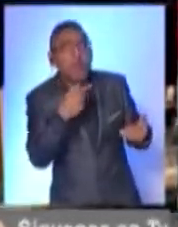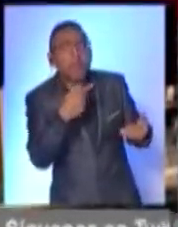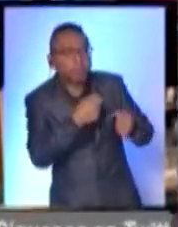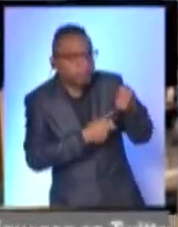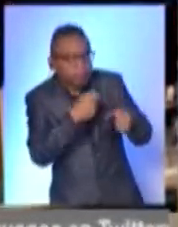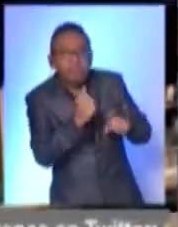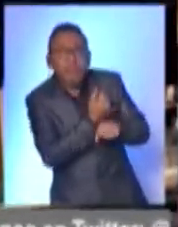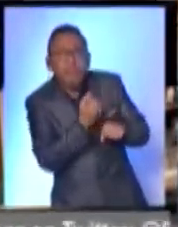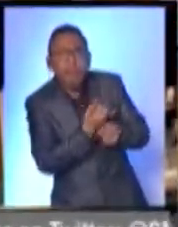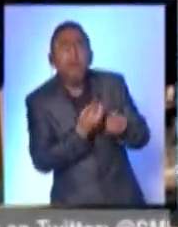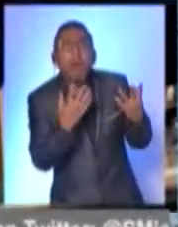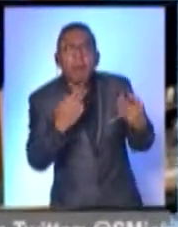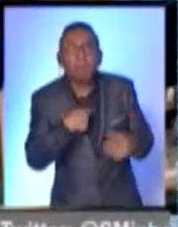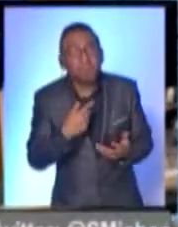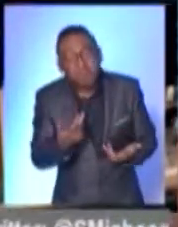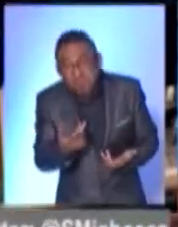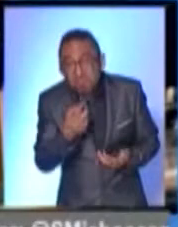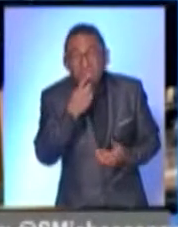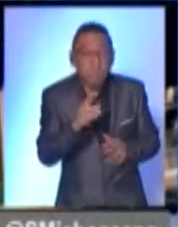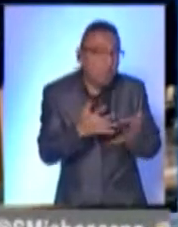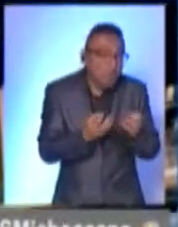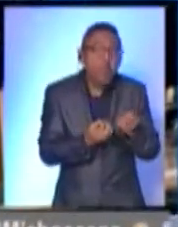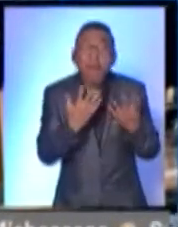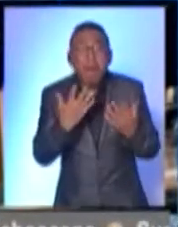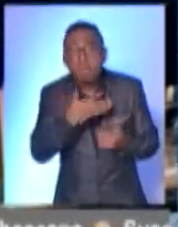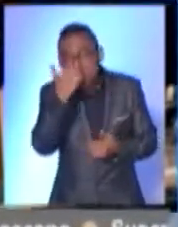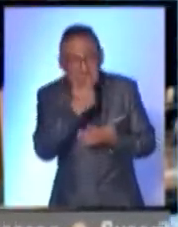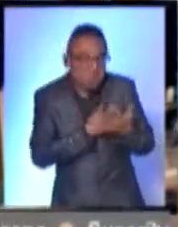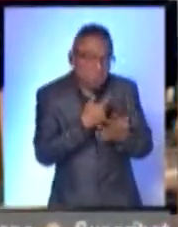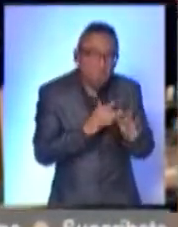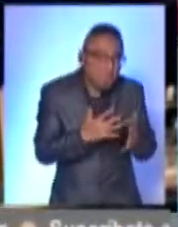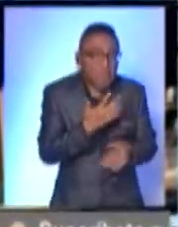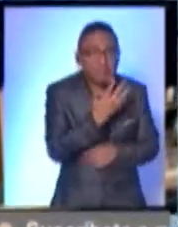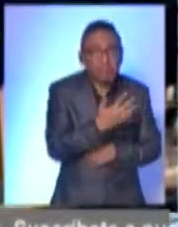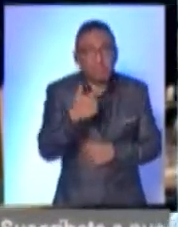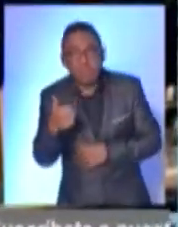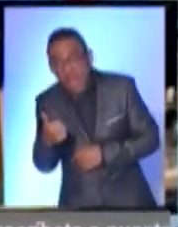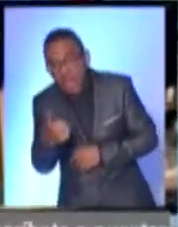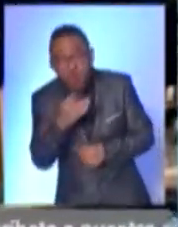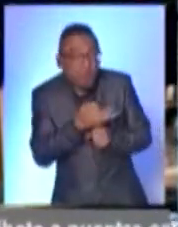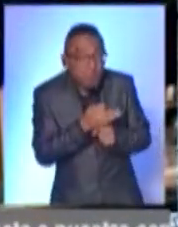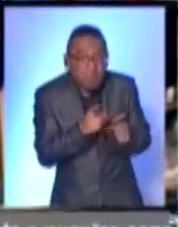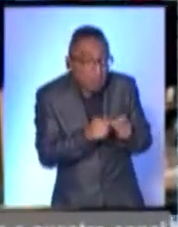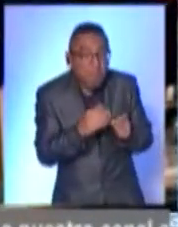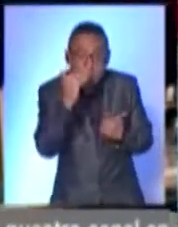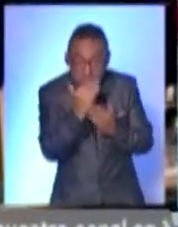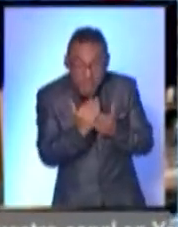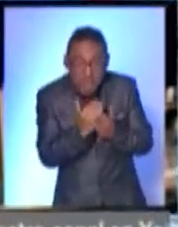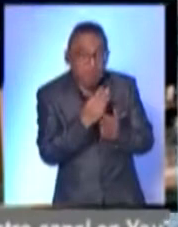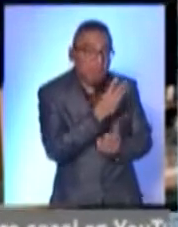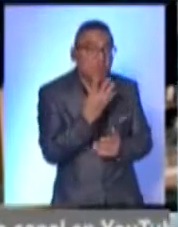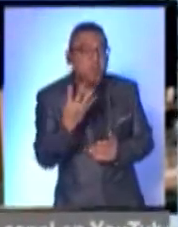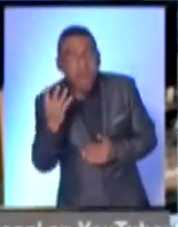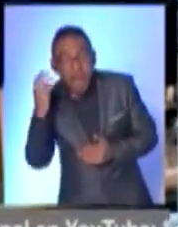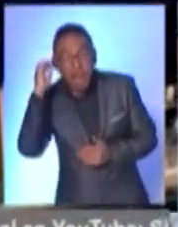tenemos cifra, digamos, más o menos, pues unos cinco, seis, y ya ahorita pues tres, cuatro boleaditas, seis y uno. ¿Y